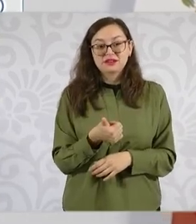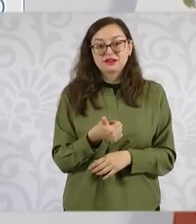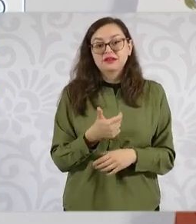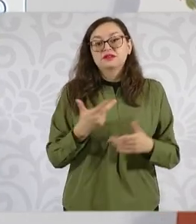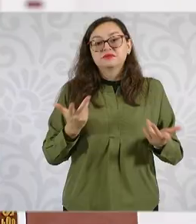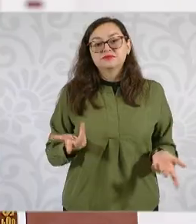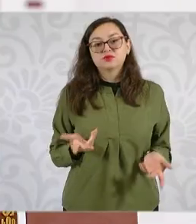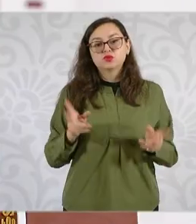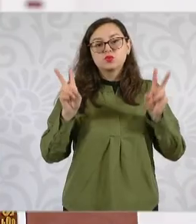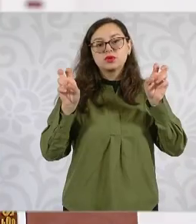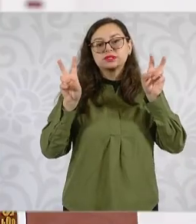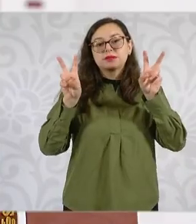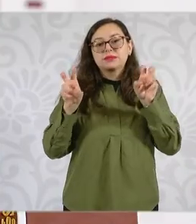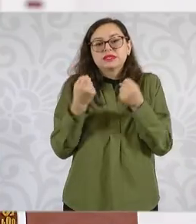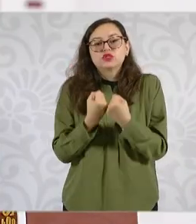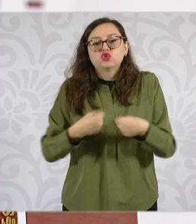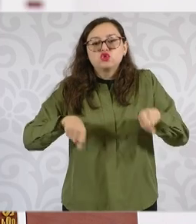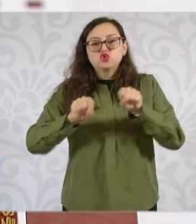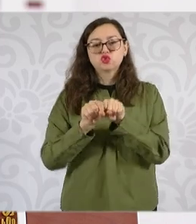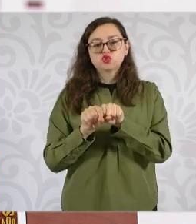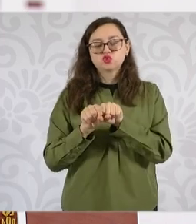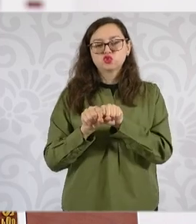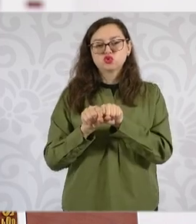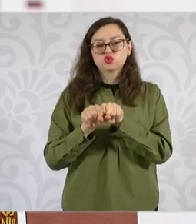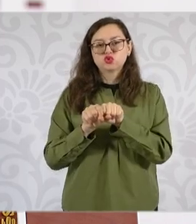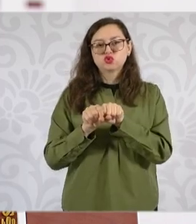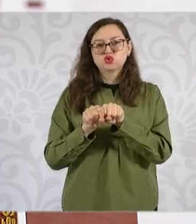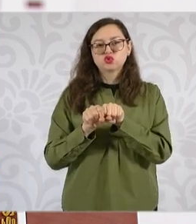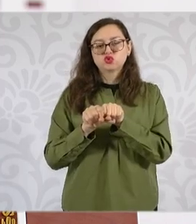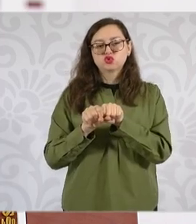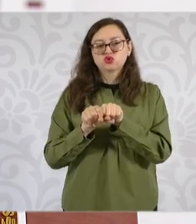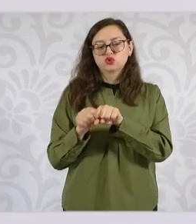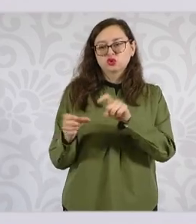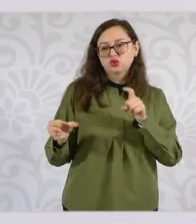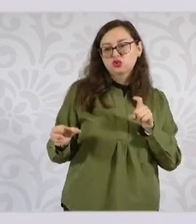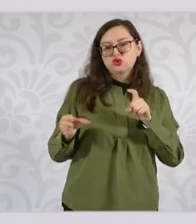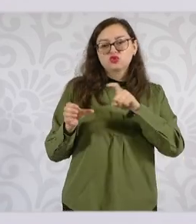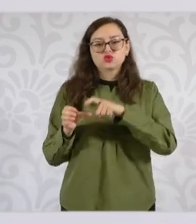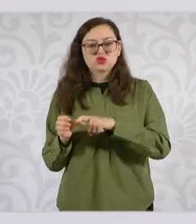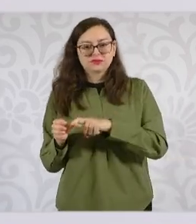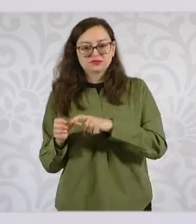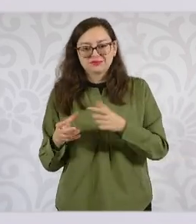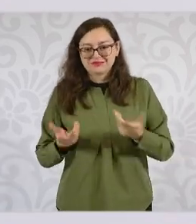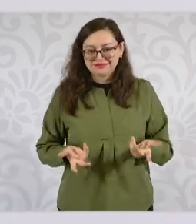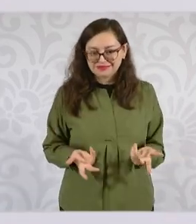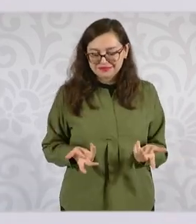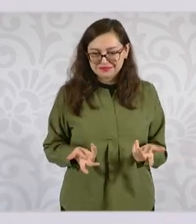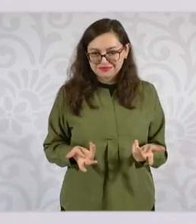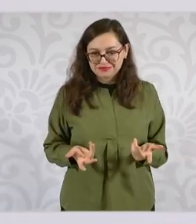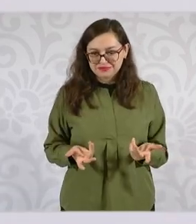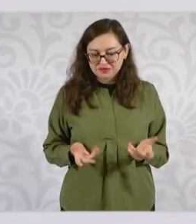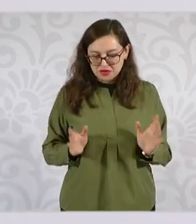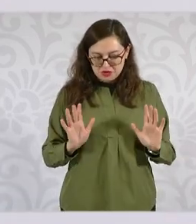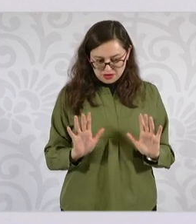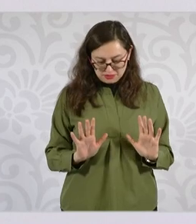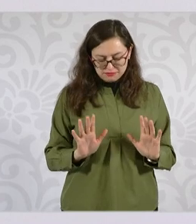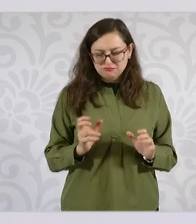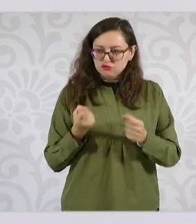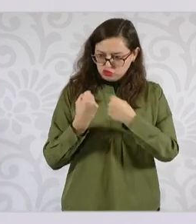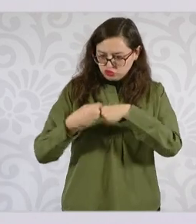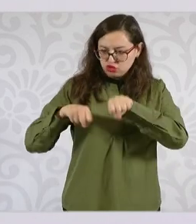como socios de la empresa, que en realidad no son socios porque tampoco hay reparto de utilidades.